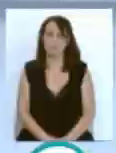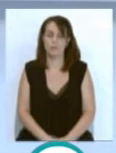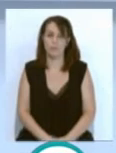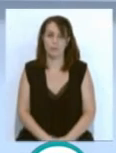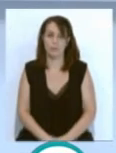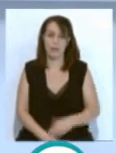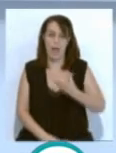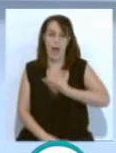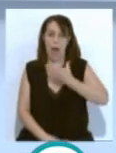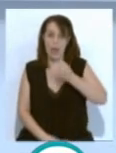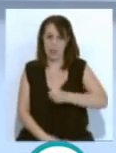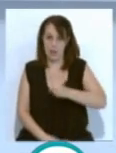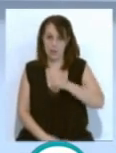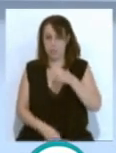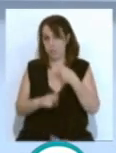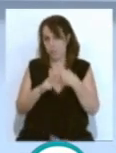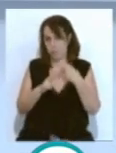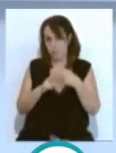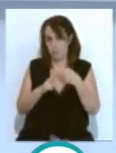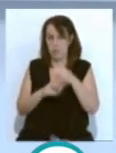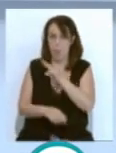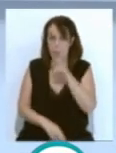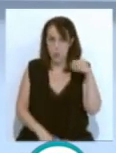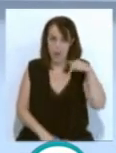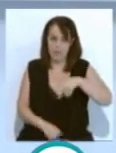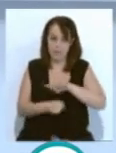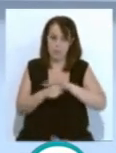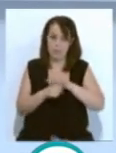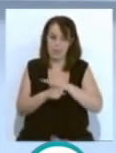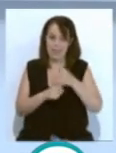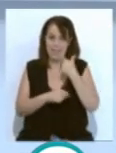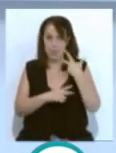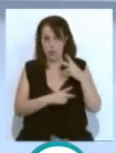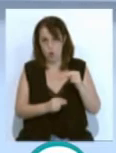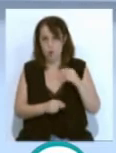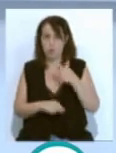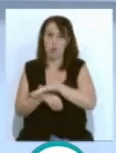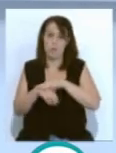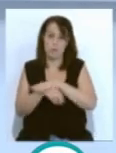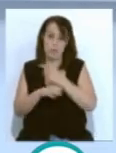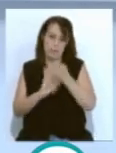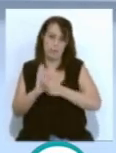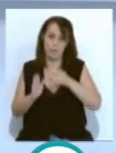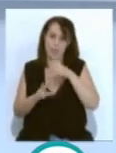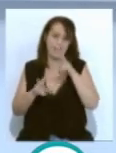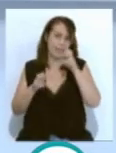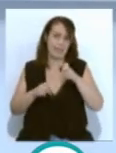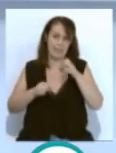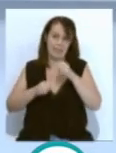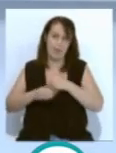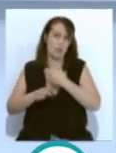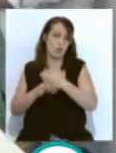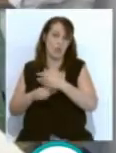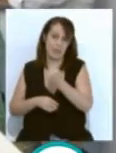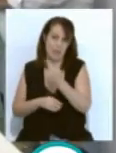Los alcaldes del Partido Popular en la provincia rechazan la medida del gobierno sobre el remanente positivo. La presidenta del